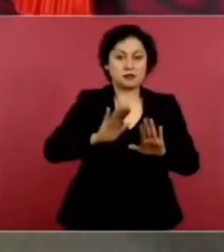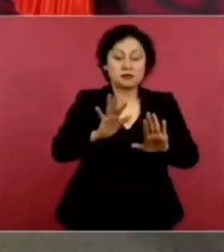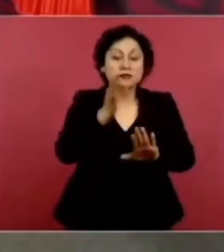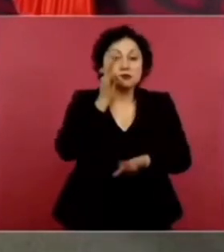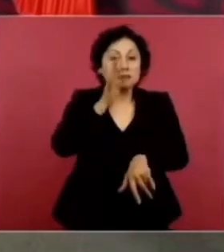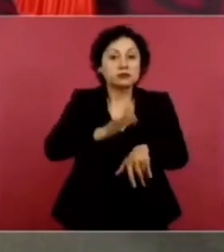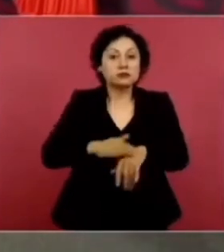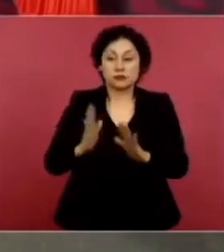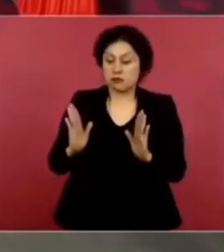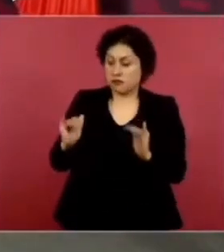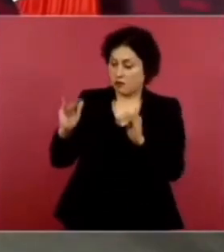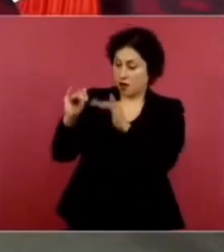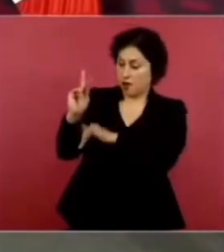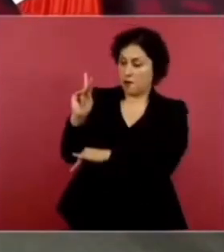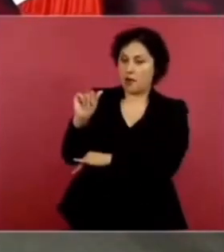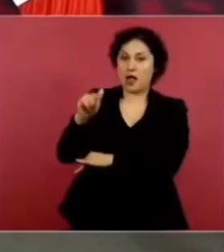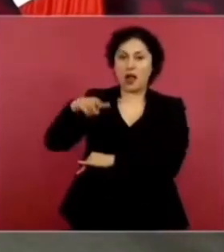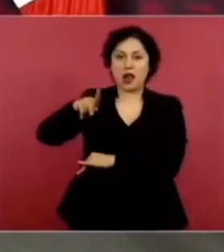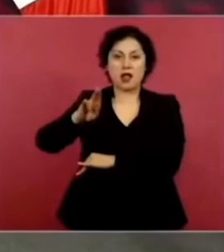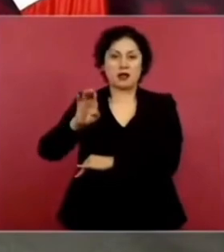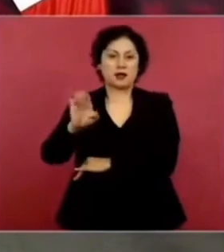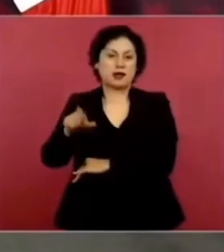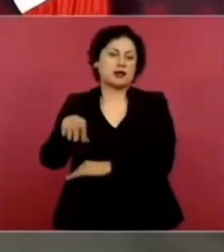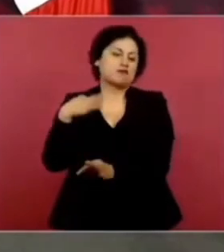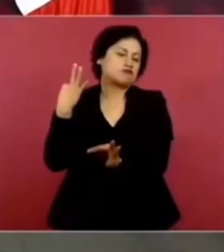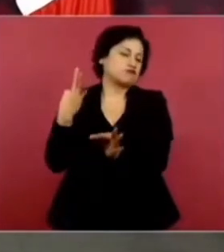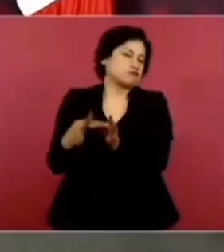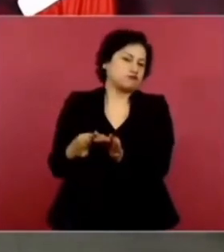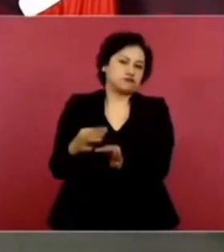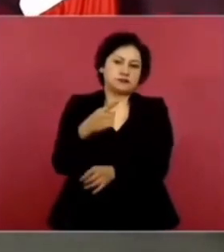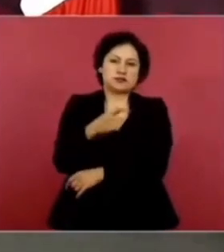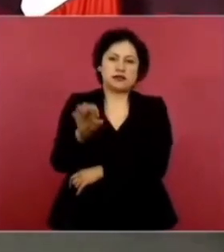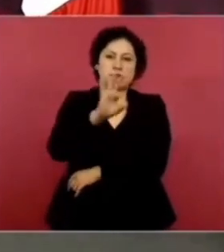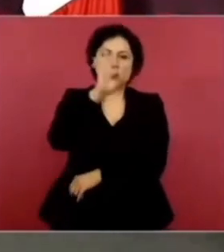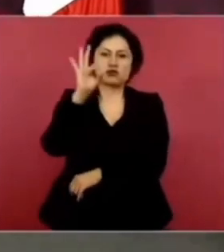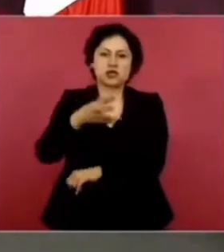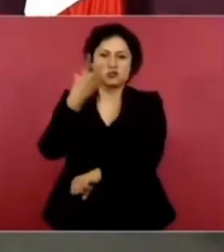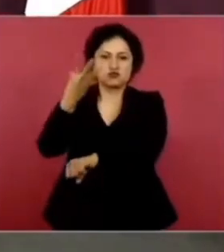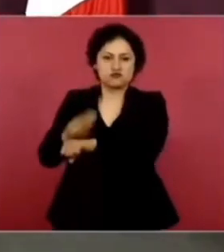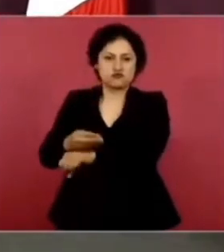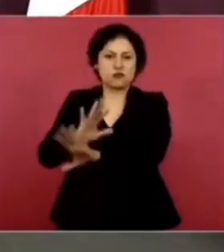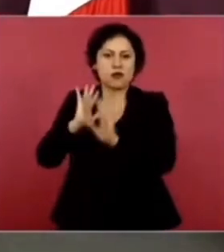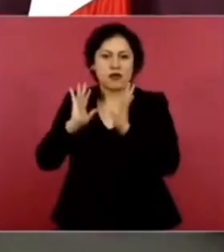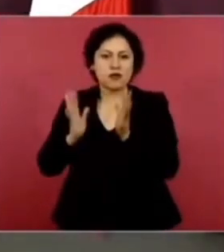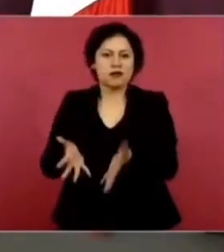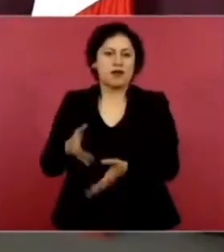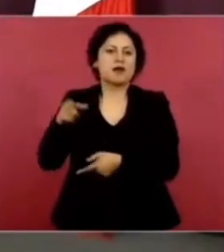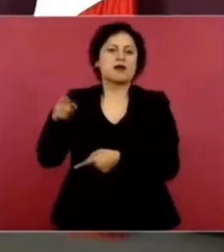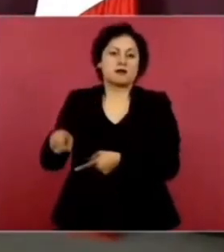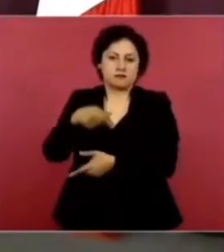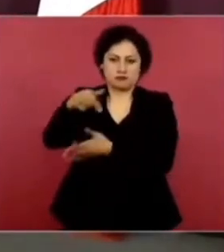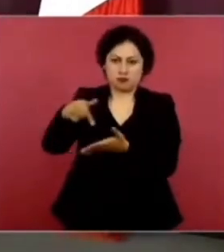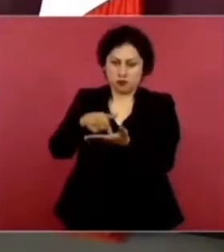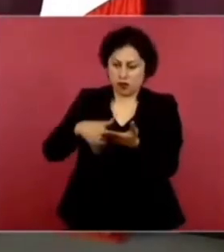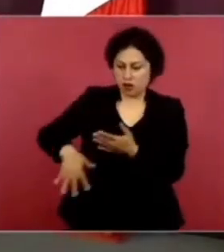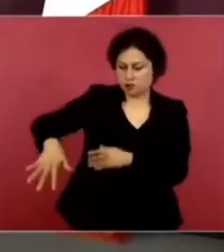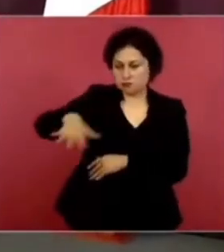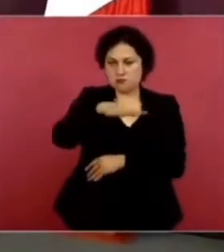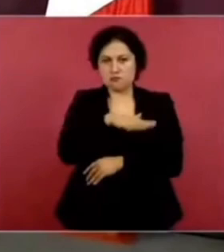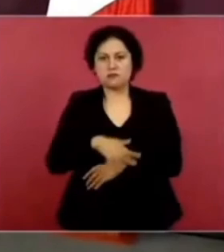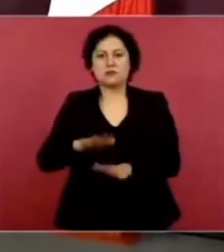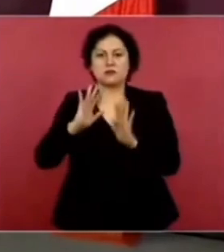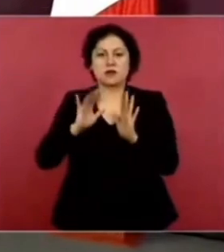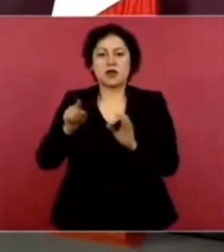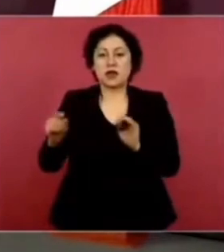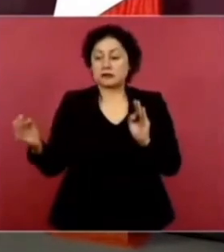ciento. En conservación. En rehabilitación. La zona arqueológica. Y ya también. Este centro.